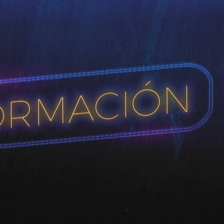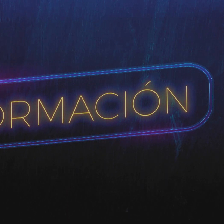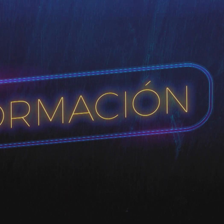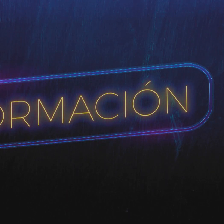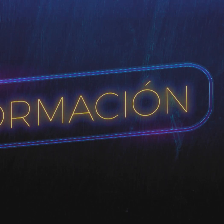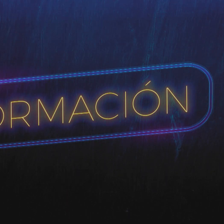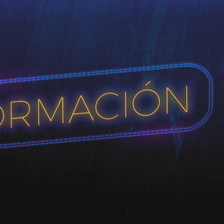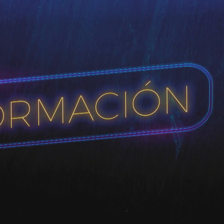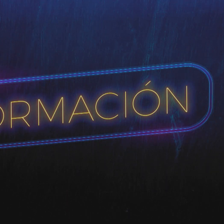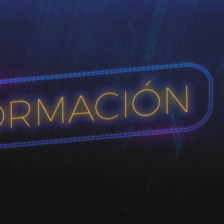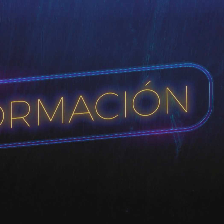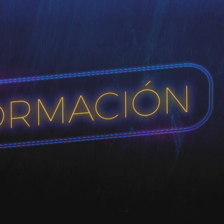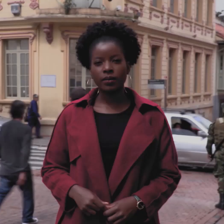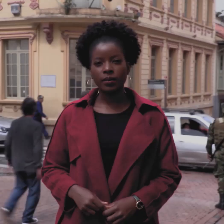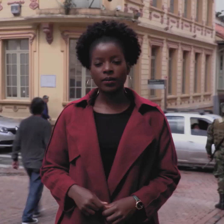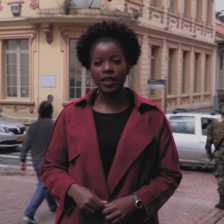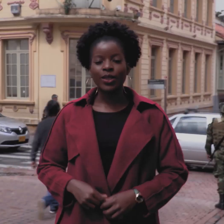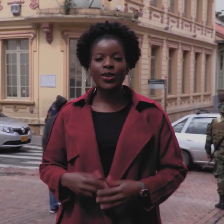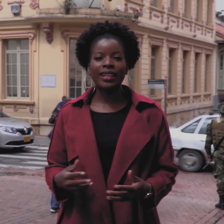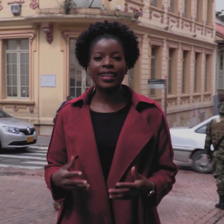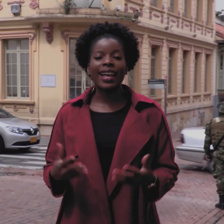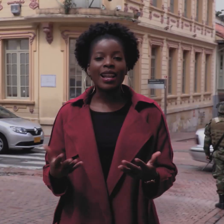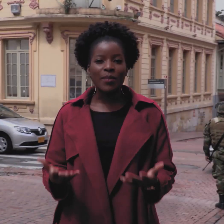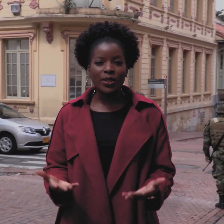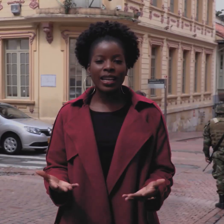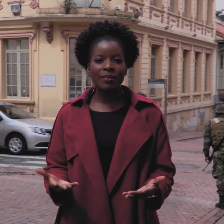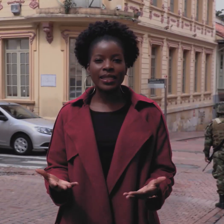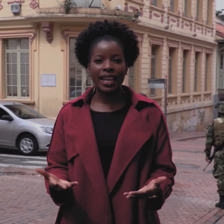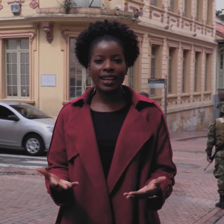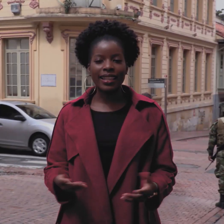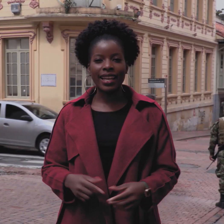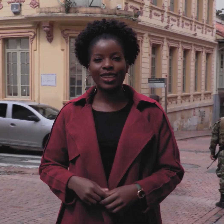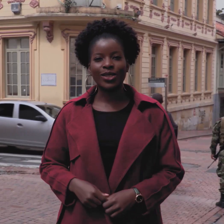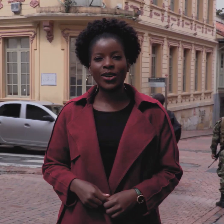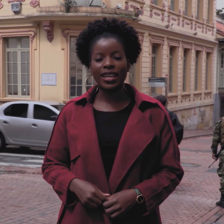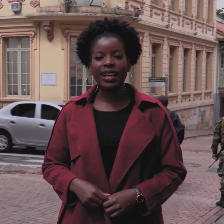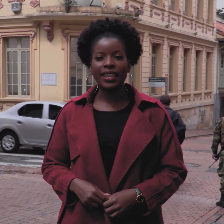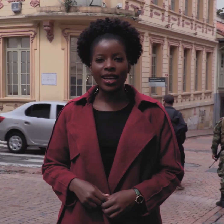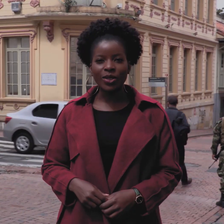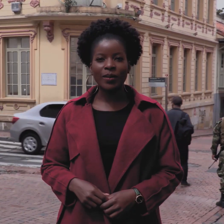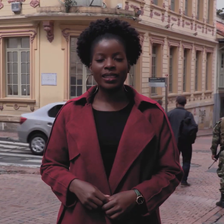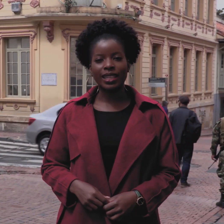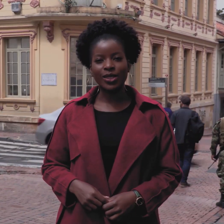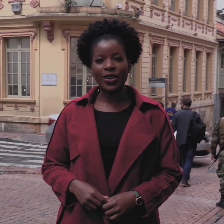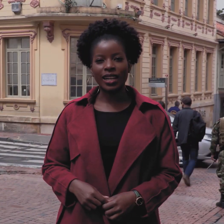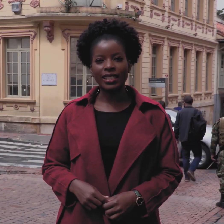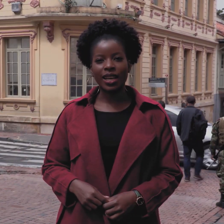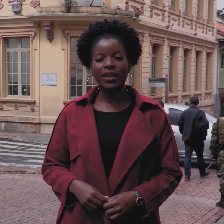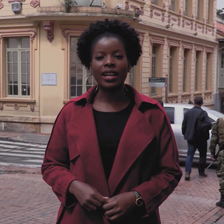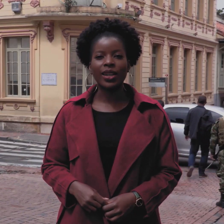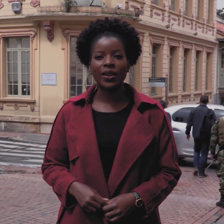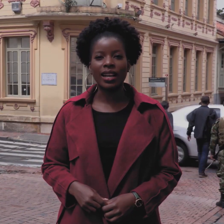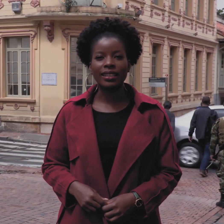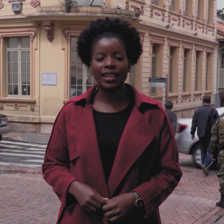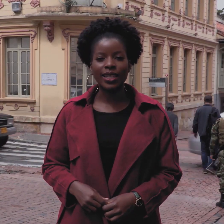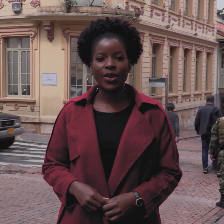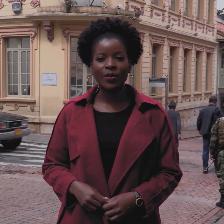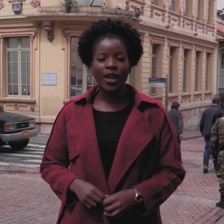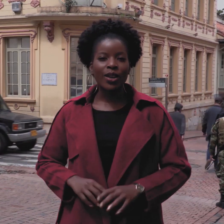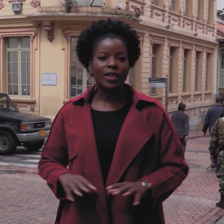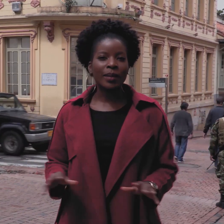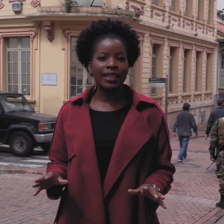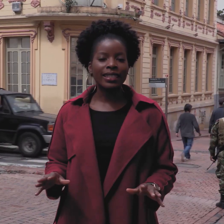conéctate con el SENA. Durante el Bootcamp SENA de Electrónica y Automatización realizado en la Regional